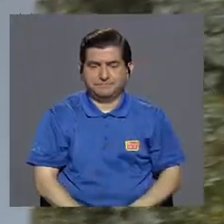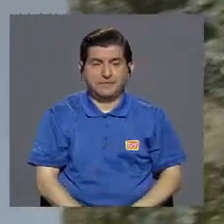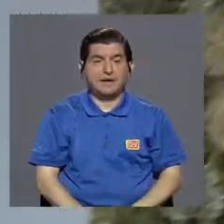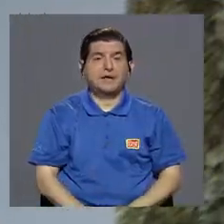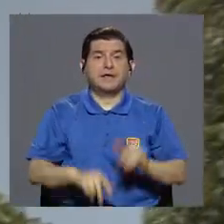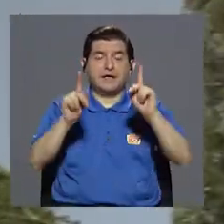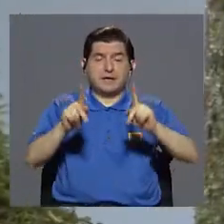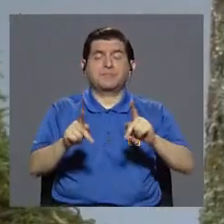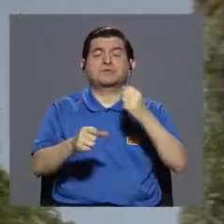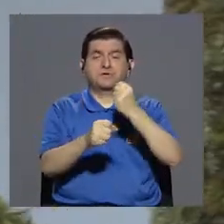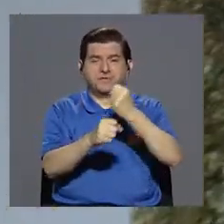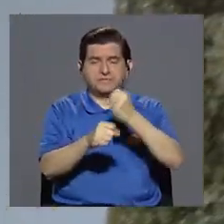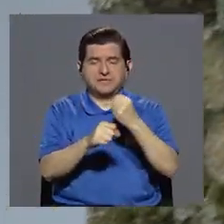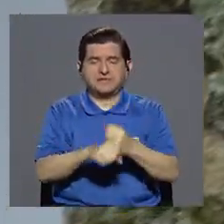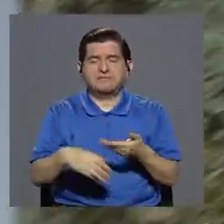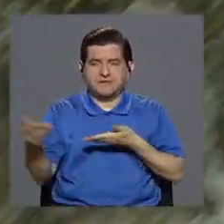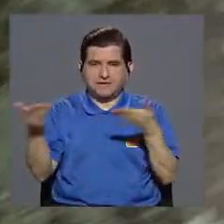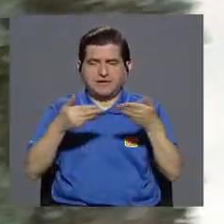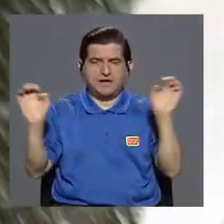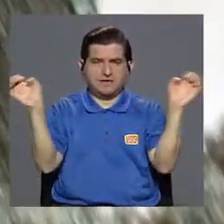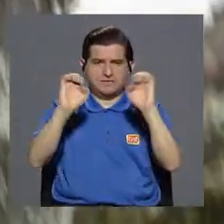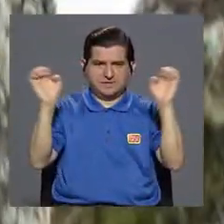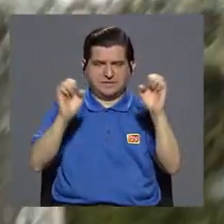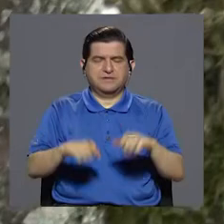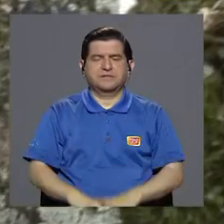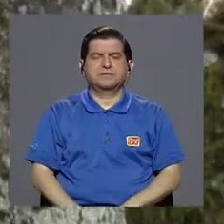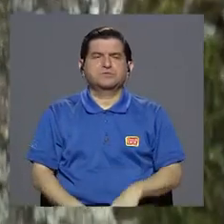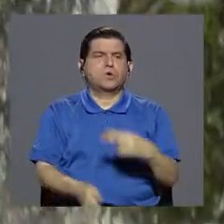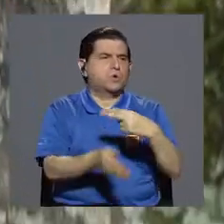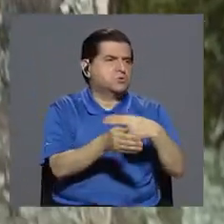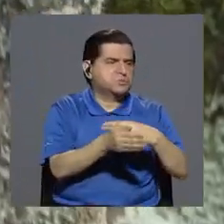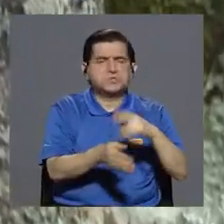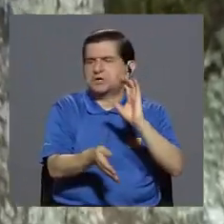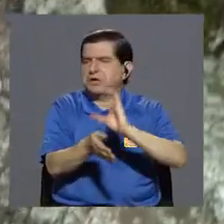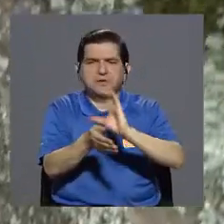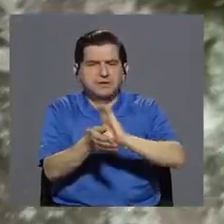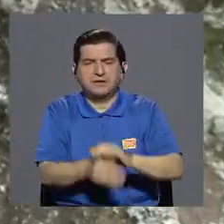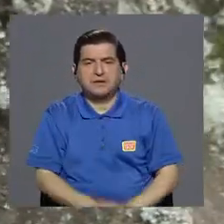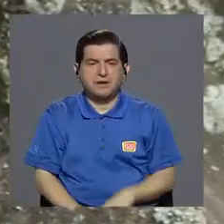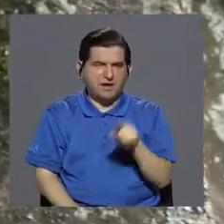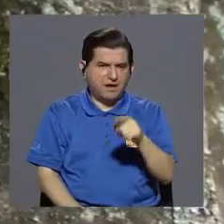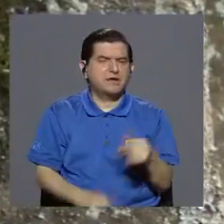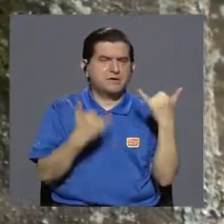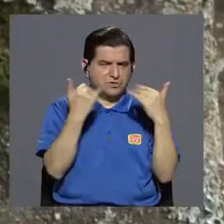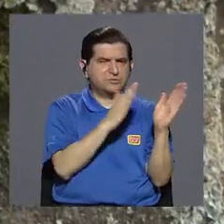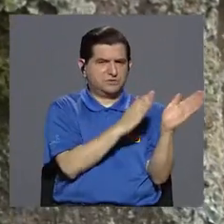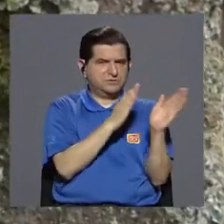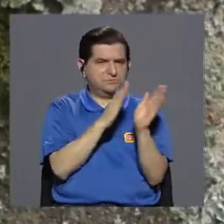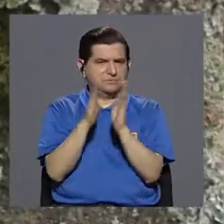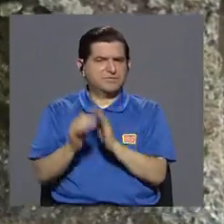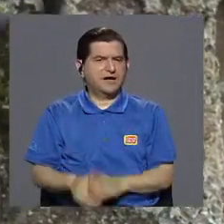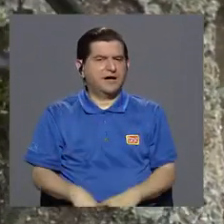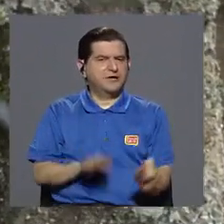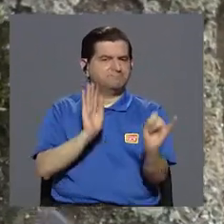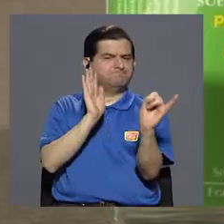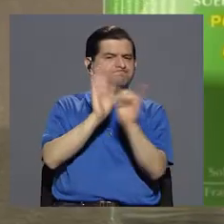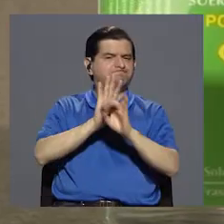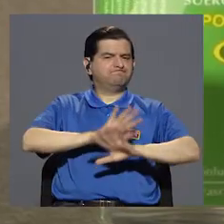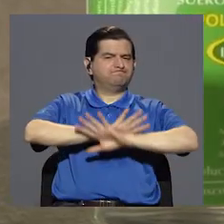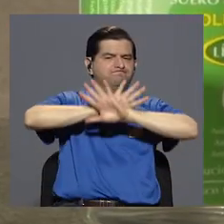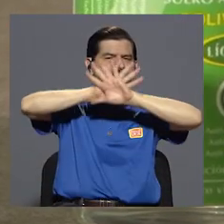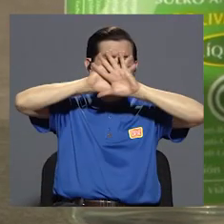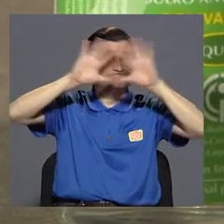el personal de salud en un servicio de emergencias, por ejemplo, de un hospital, de una clínica, tiene la preparación para identificar